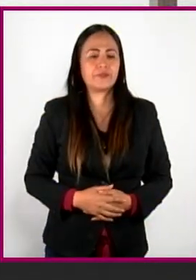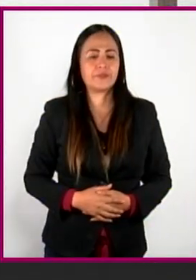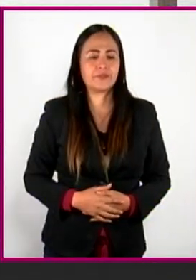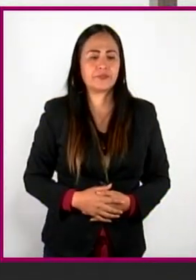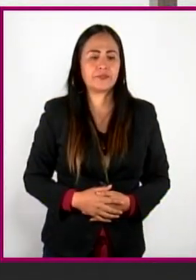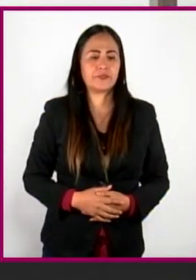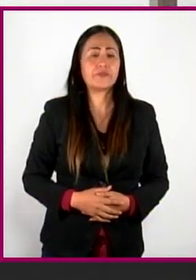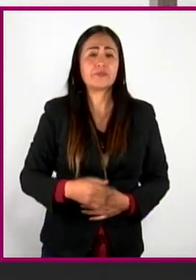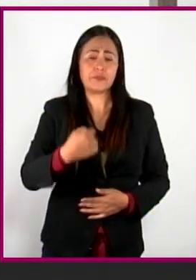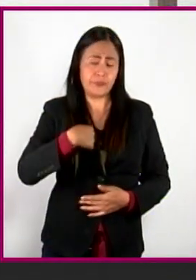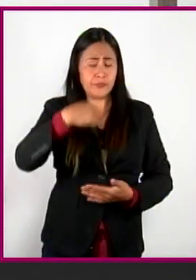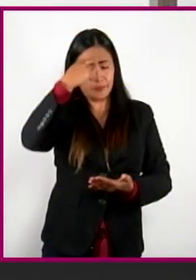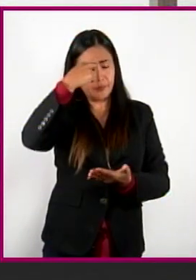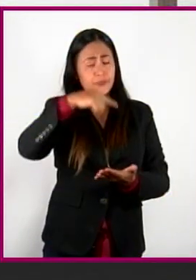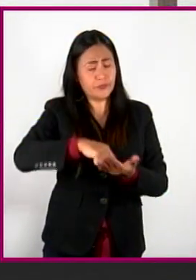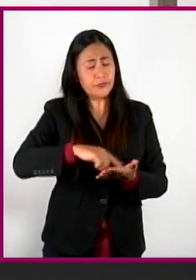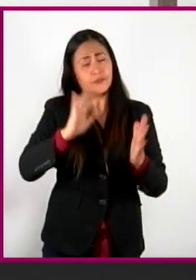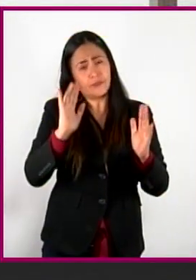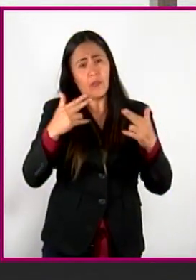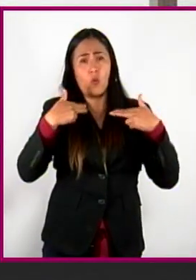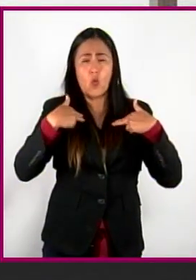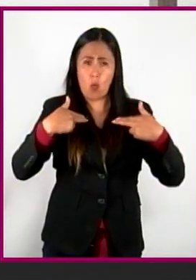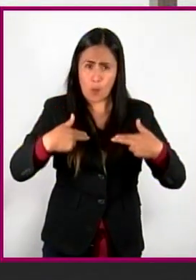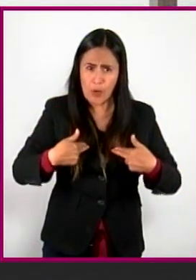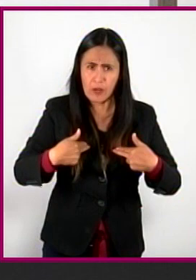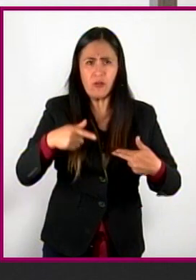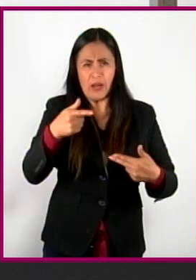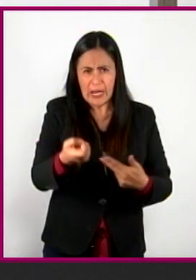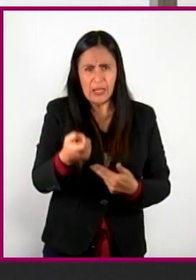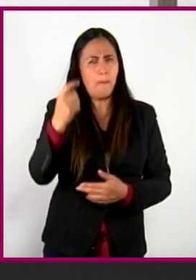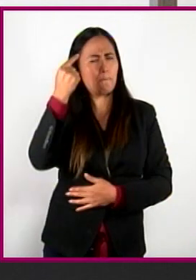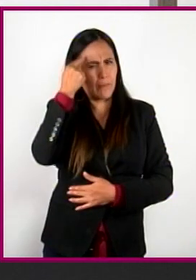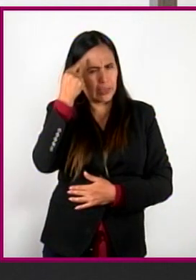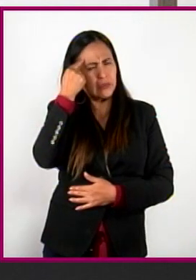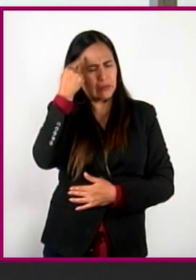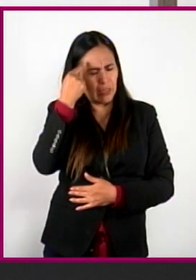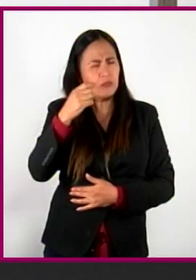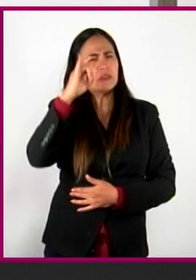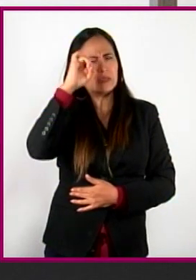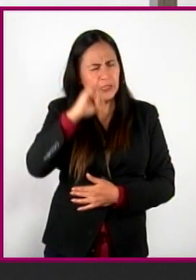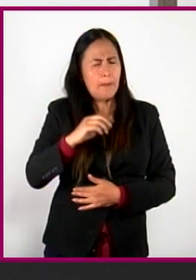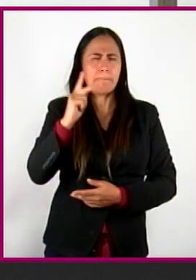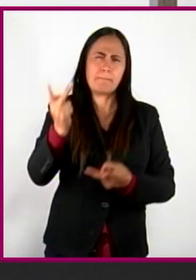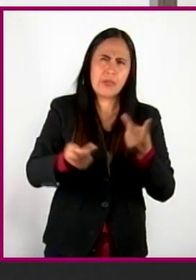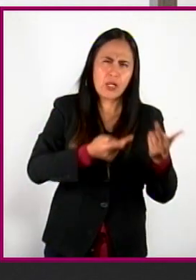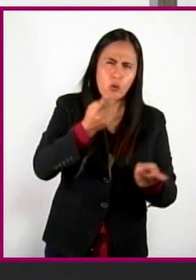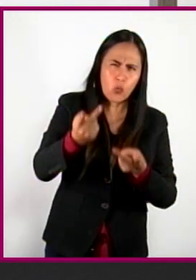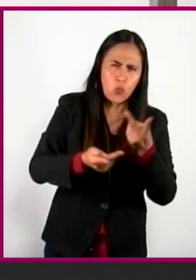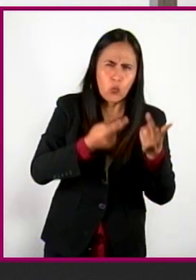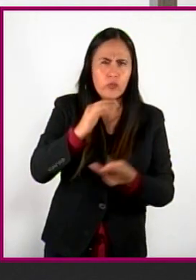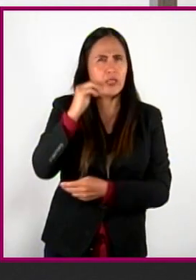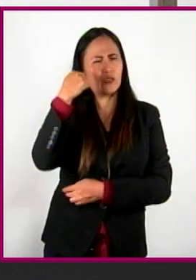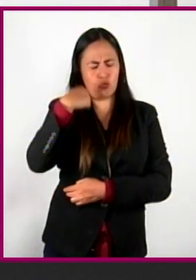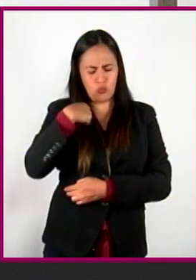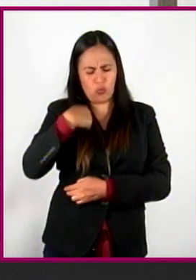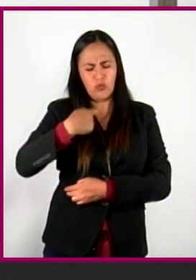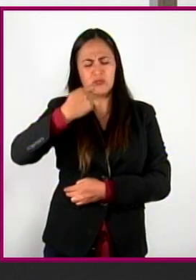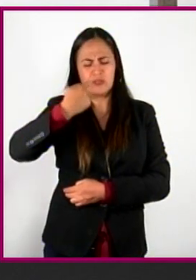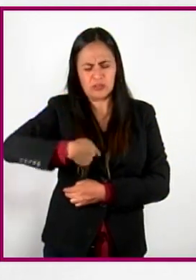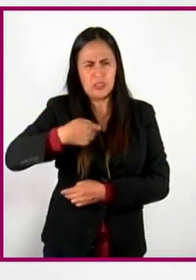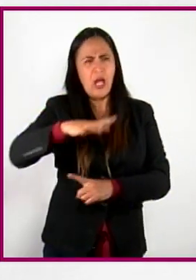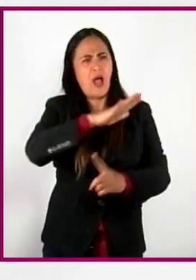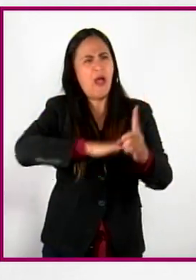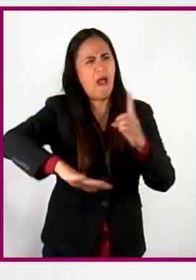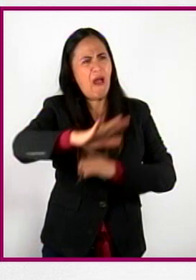Yo creo que, además de que el ser humano es una especie pensante, que se cuestiona y que crea conciencia de sí y del mundo que lo